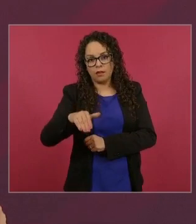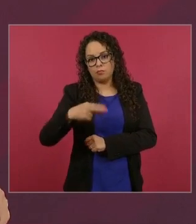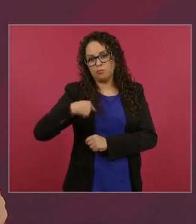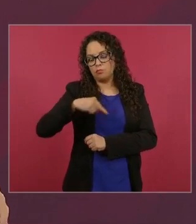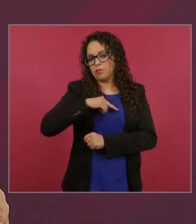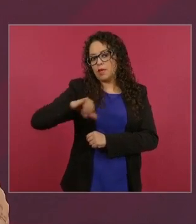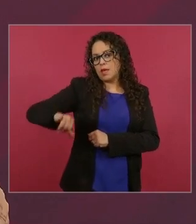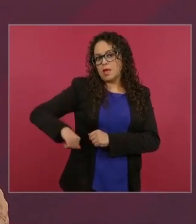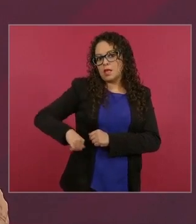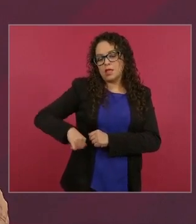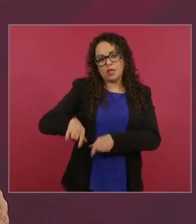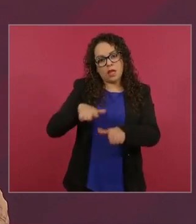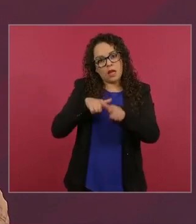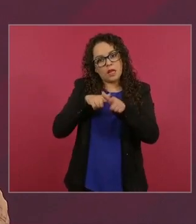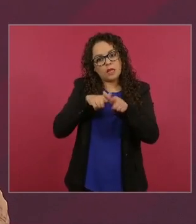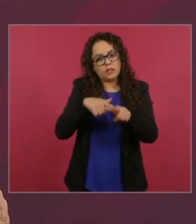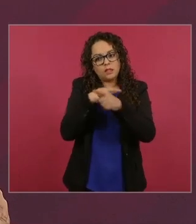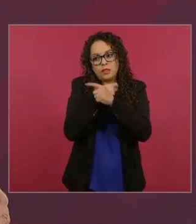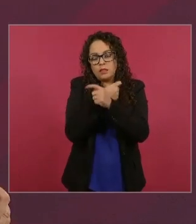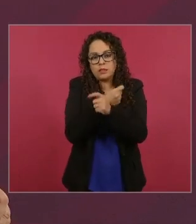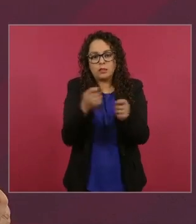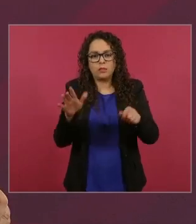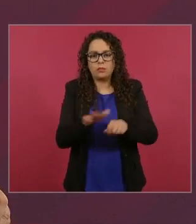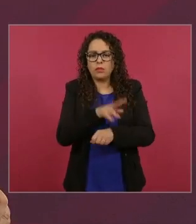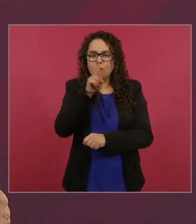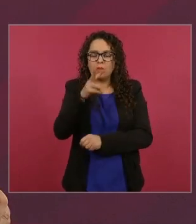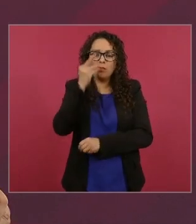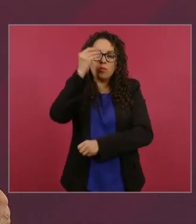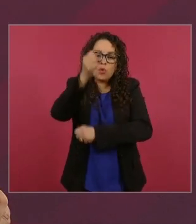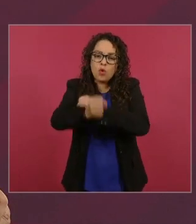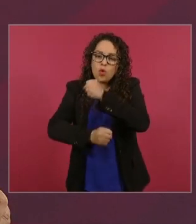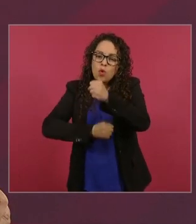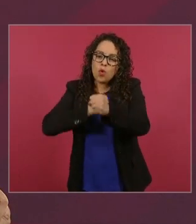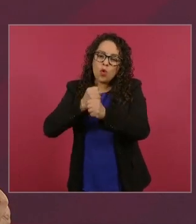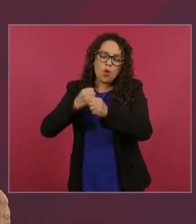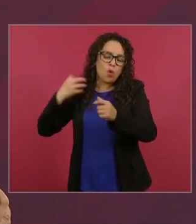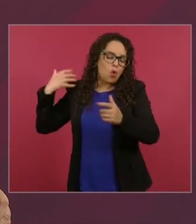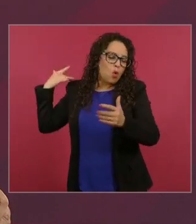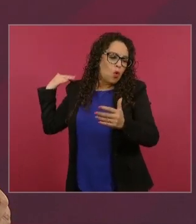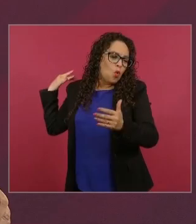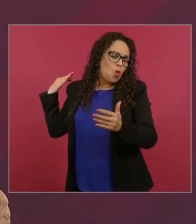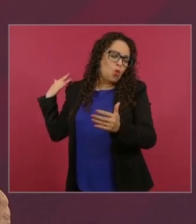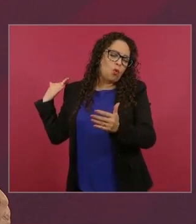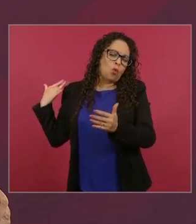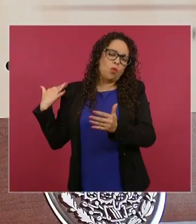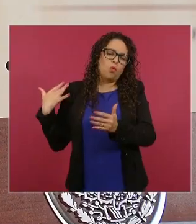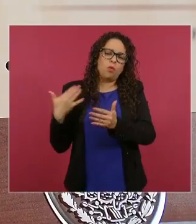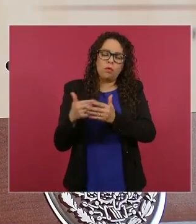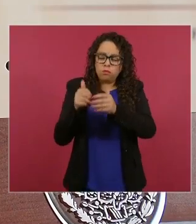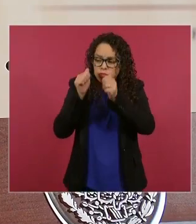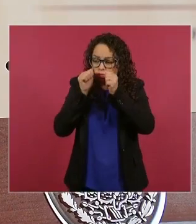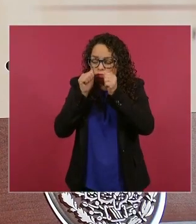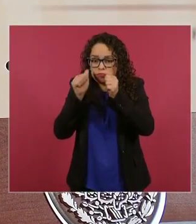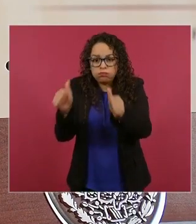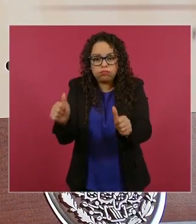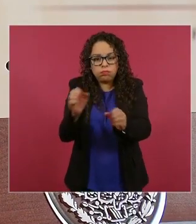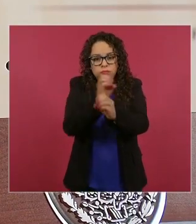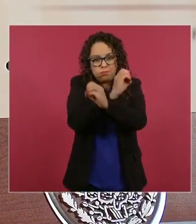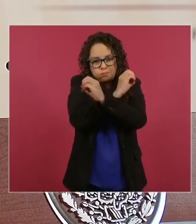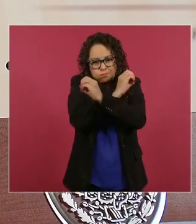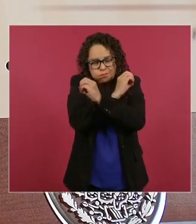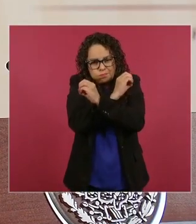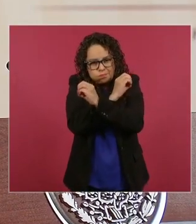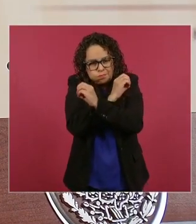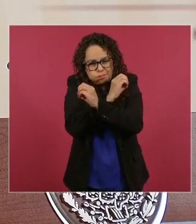es mucha la deuda que se tiene con los pobres de México, porque